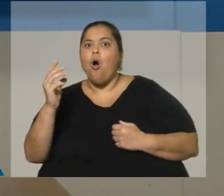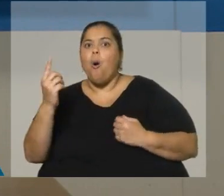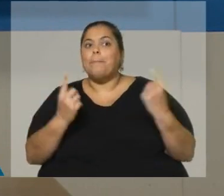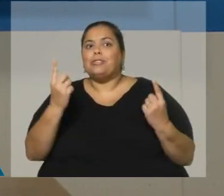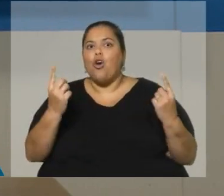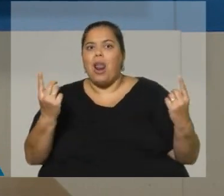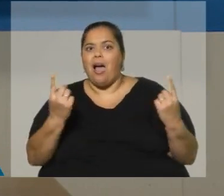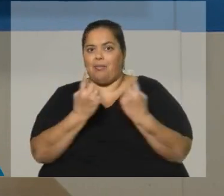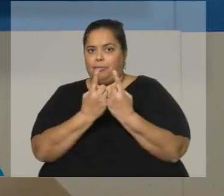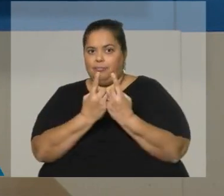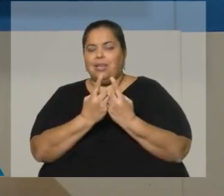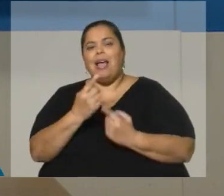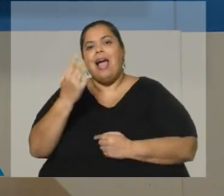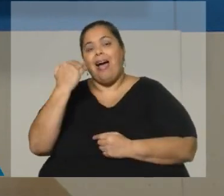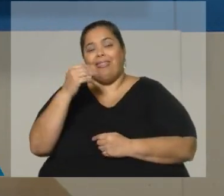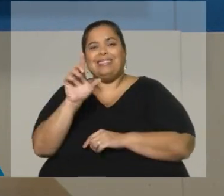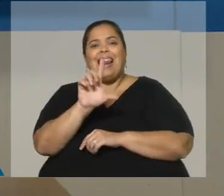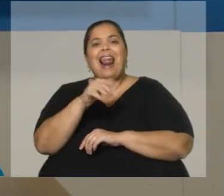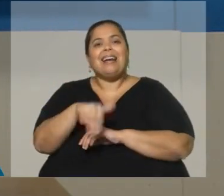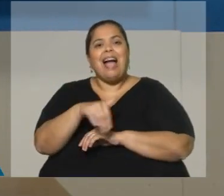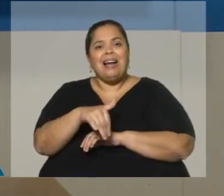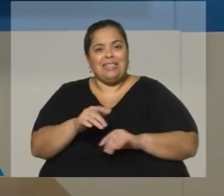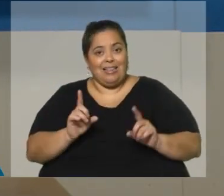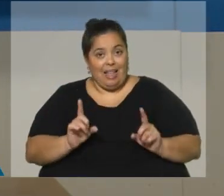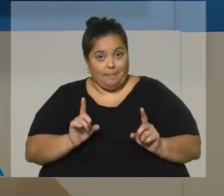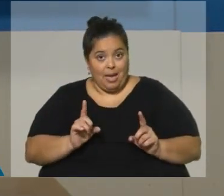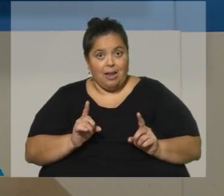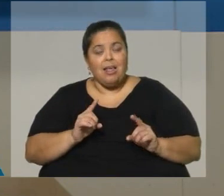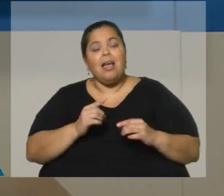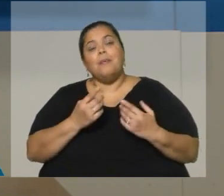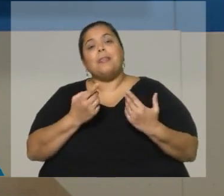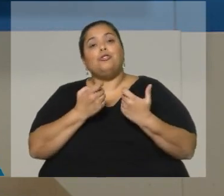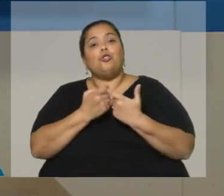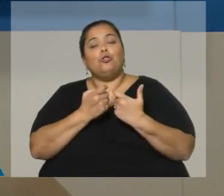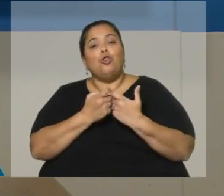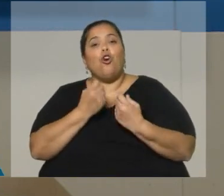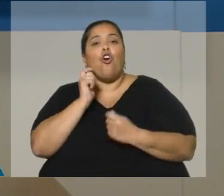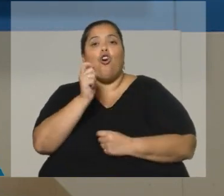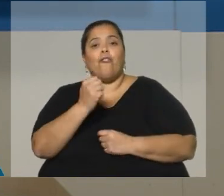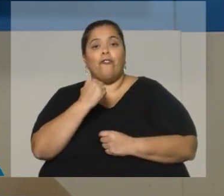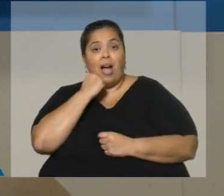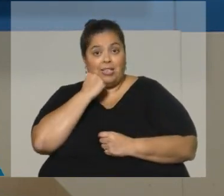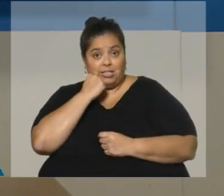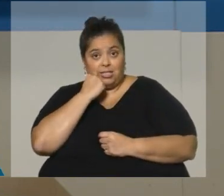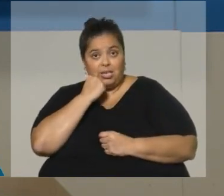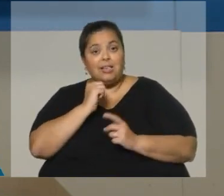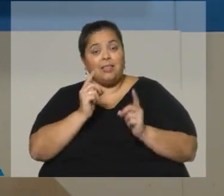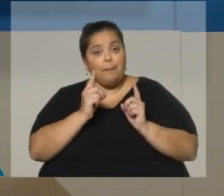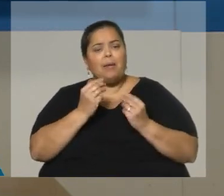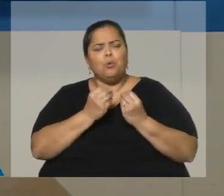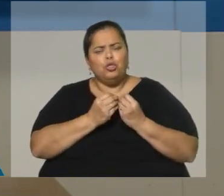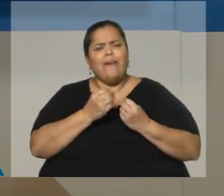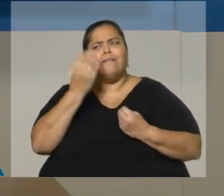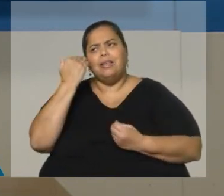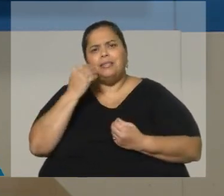Herrera, Luis Alvoto en la calle, Herrera, lo tuvo con Valle. Porque además muchos acuerdos en la historia de